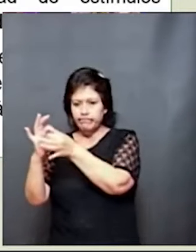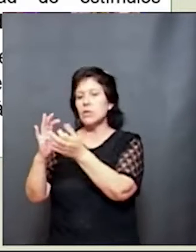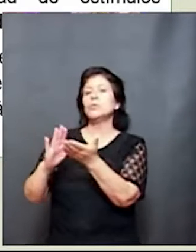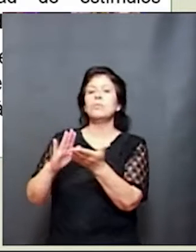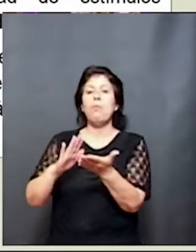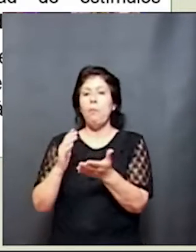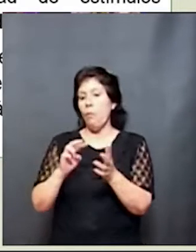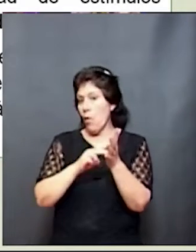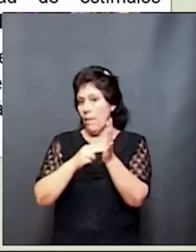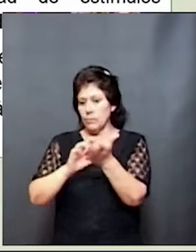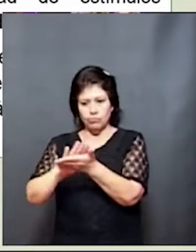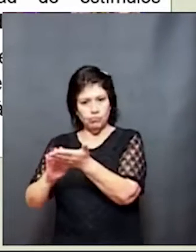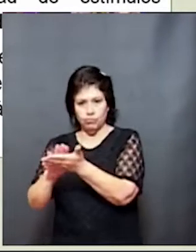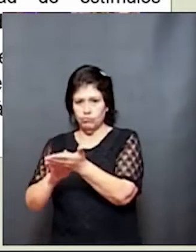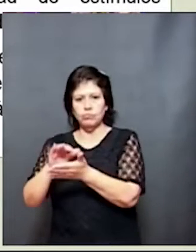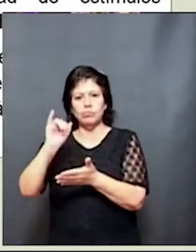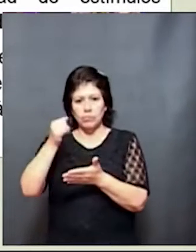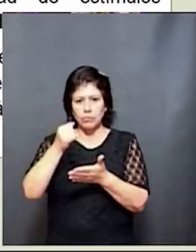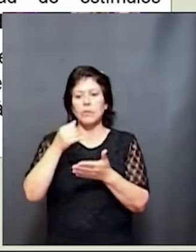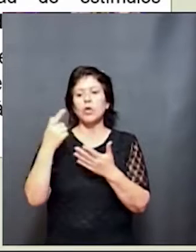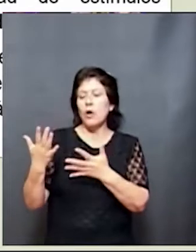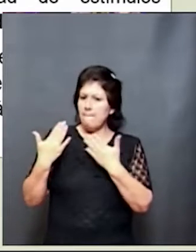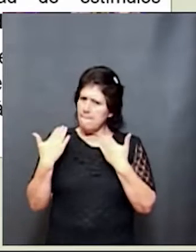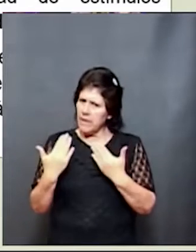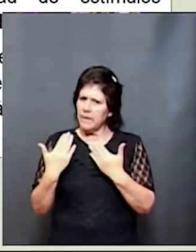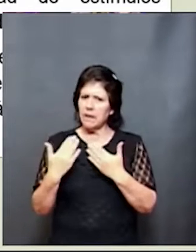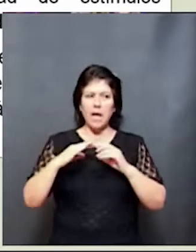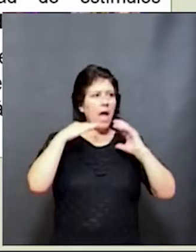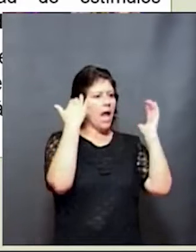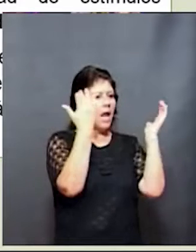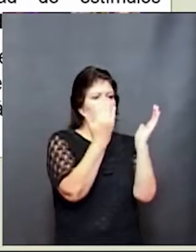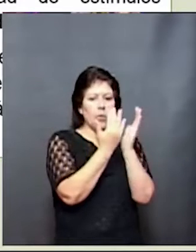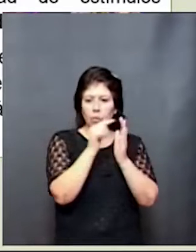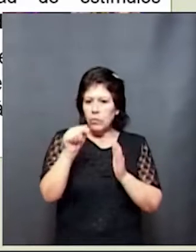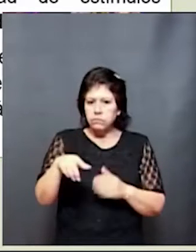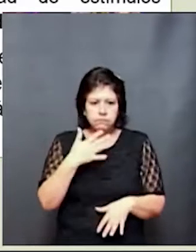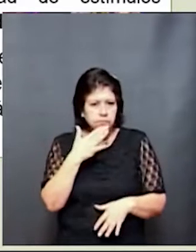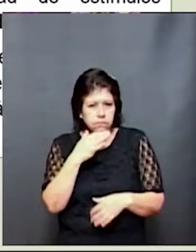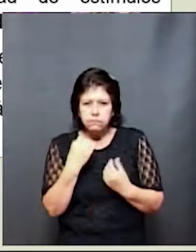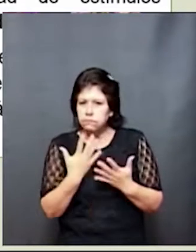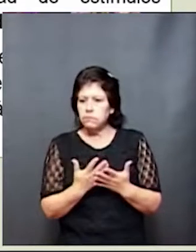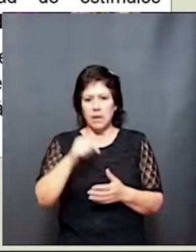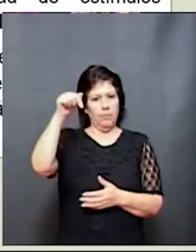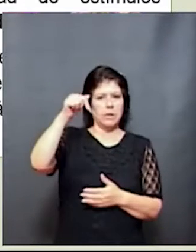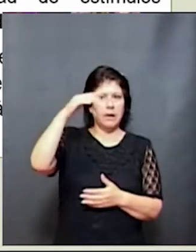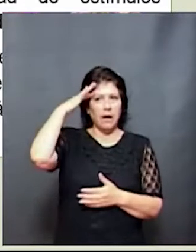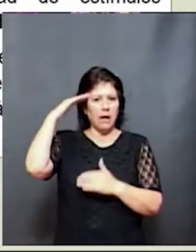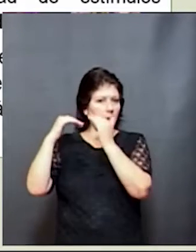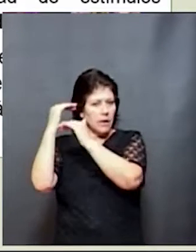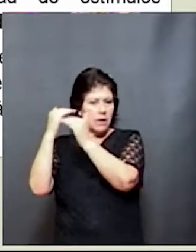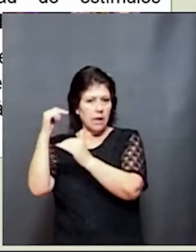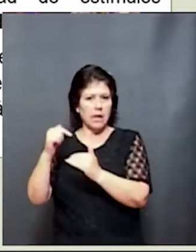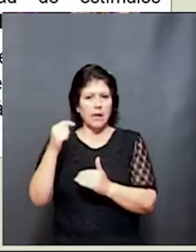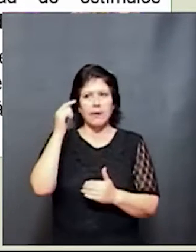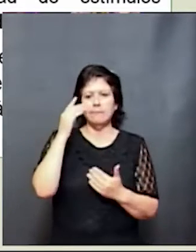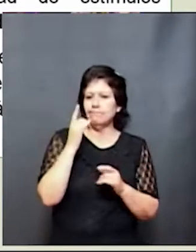Estas redes lo que hacen es que nos permiten entender el mundo. Este mundo, que si no tuviésemos esta capacidad de que el cerebro